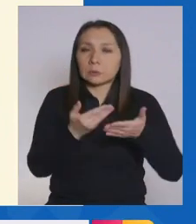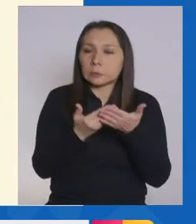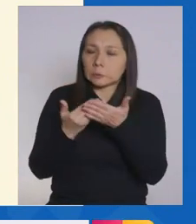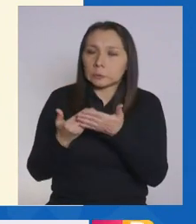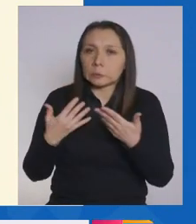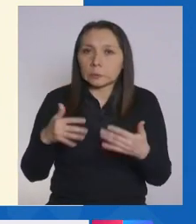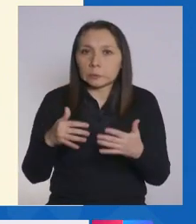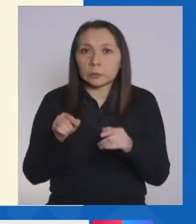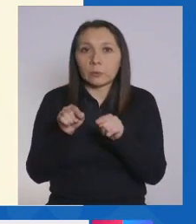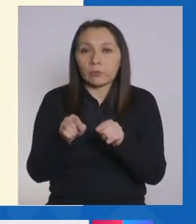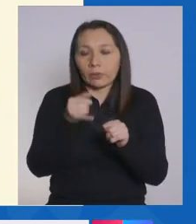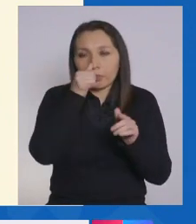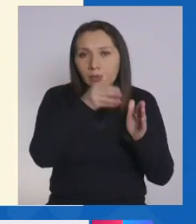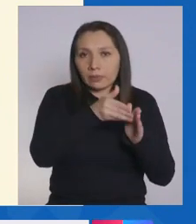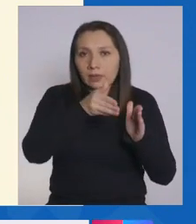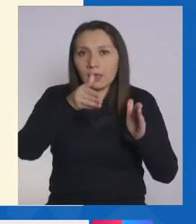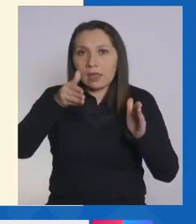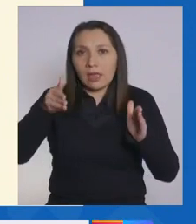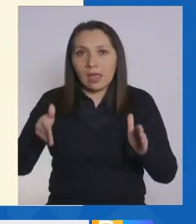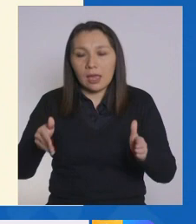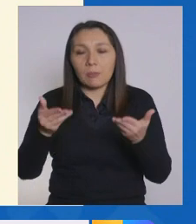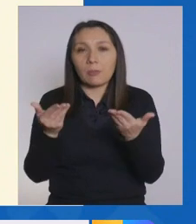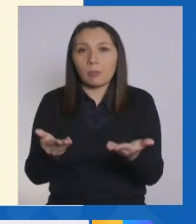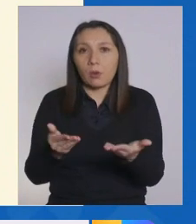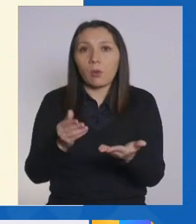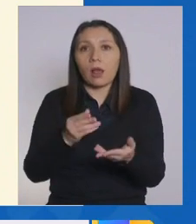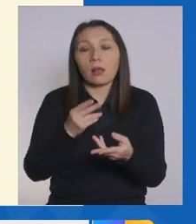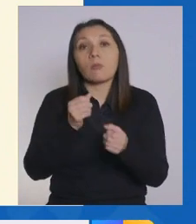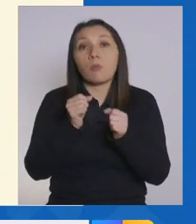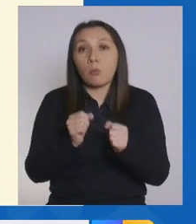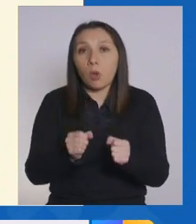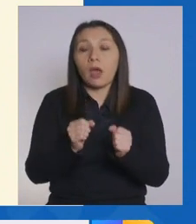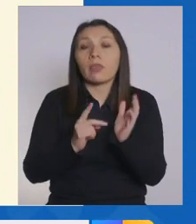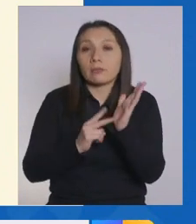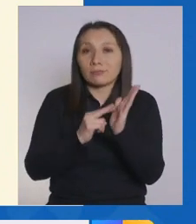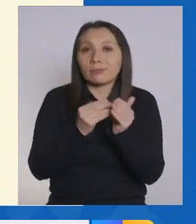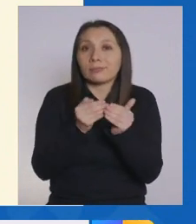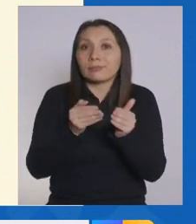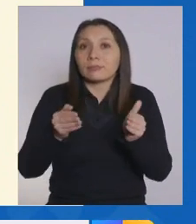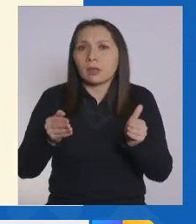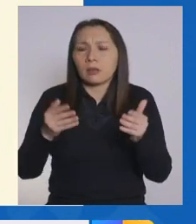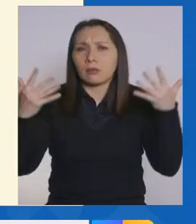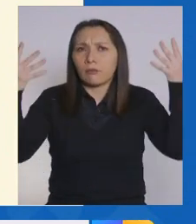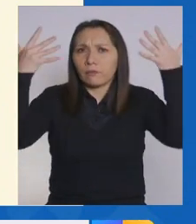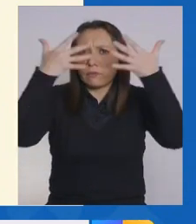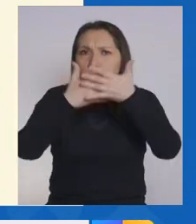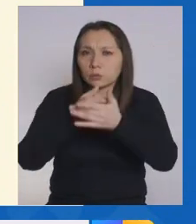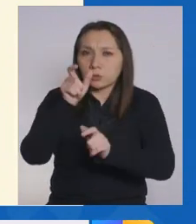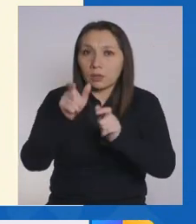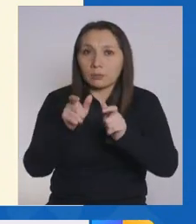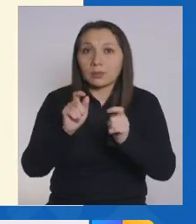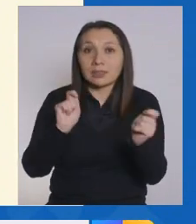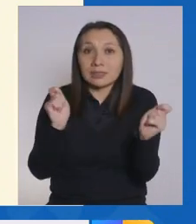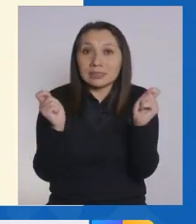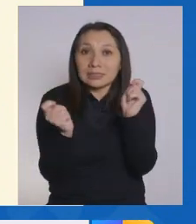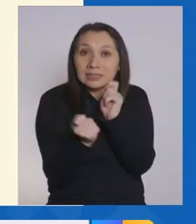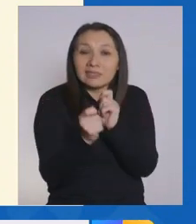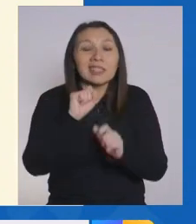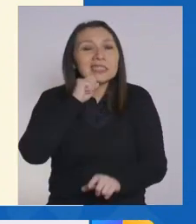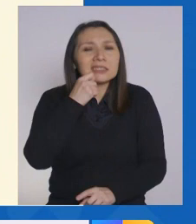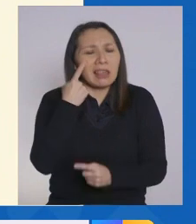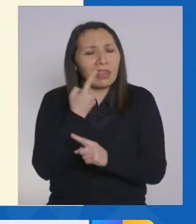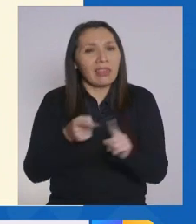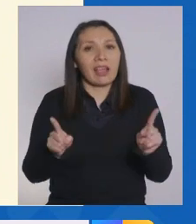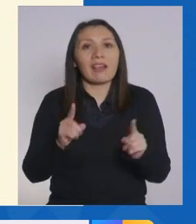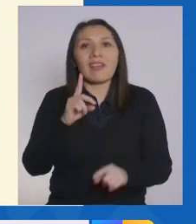análisis en esta resolución, por supuesto que va a generar confusión. La transición no tiene nada que